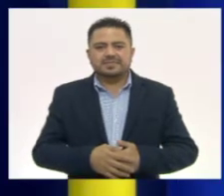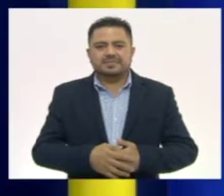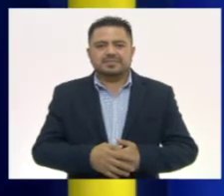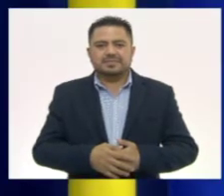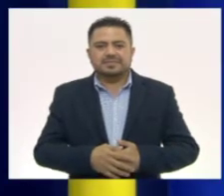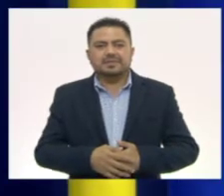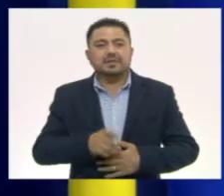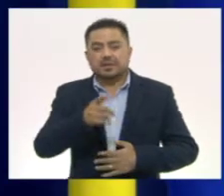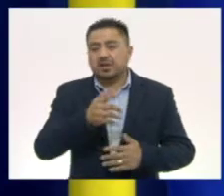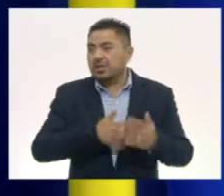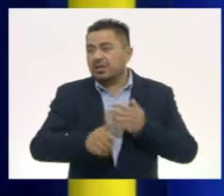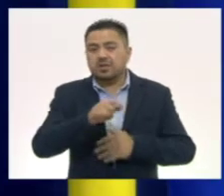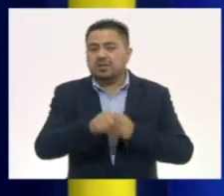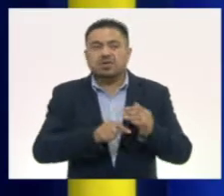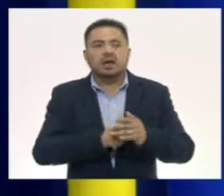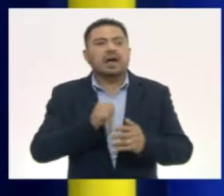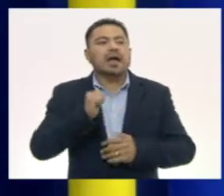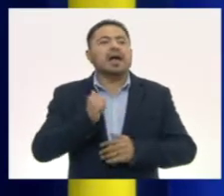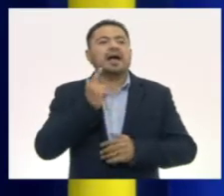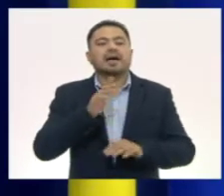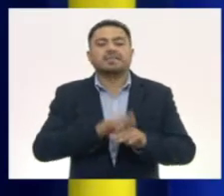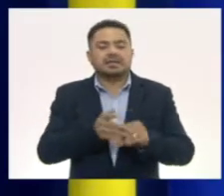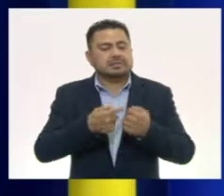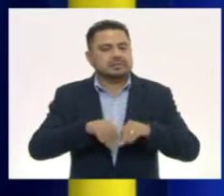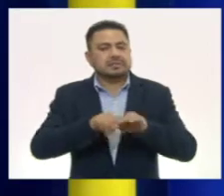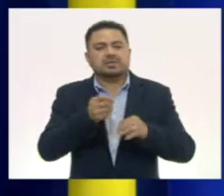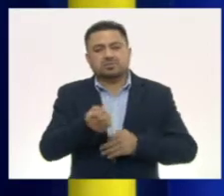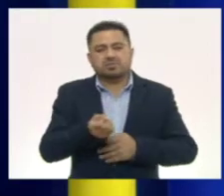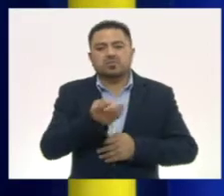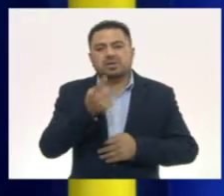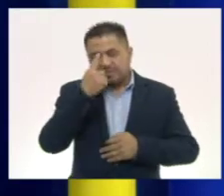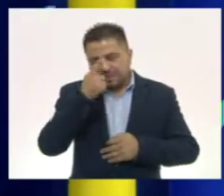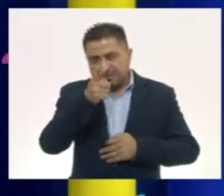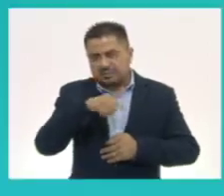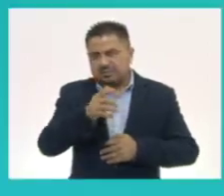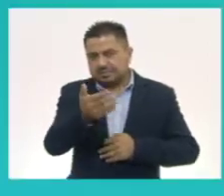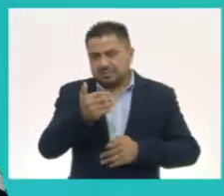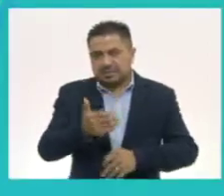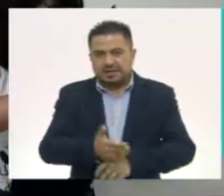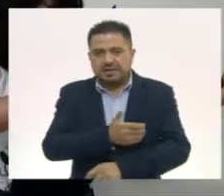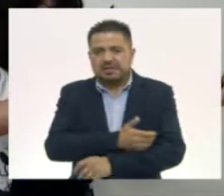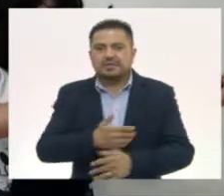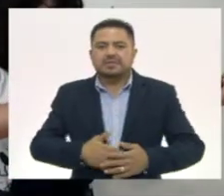No se muevan de su lugar. Tenemos algo muy importante para ustedes. Acompáñenos.